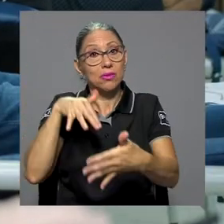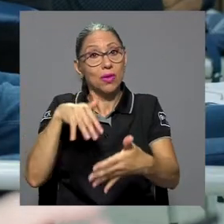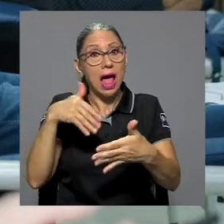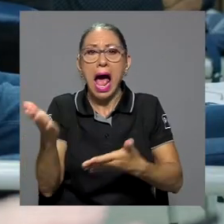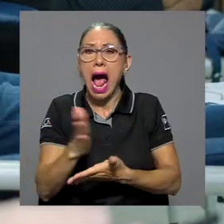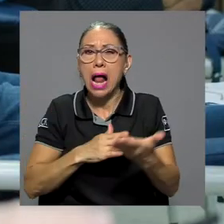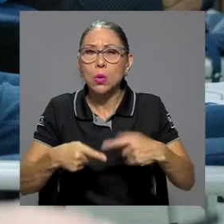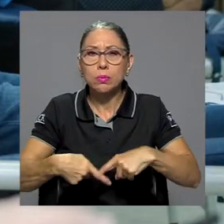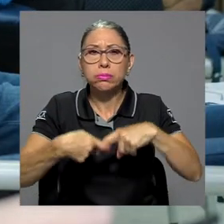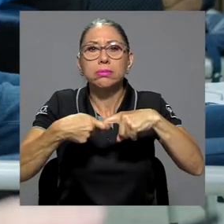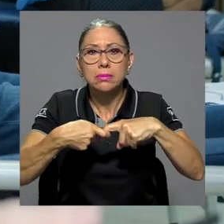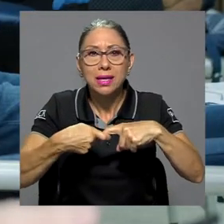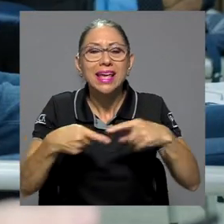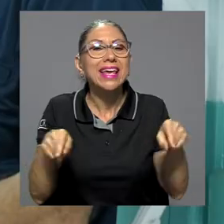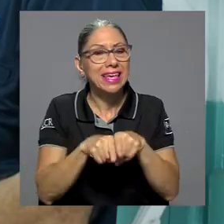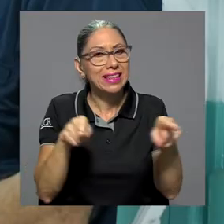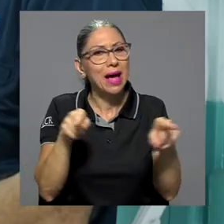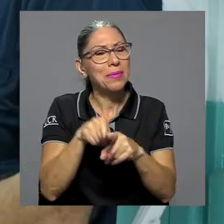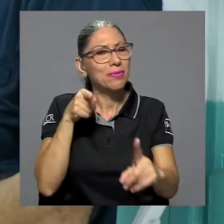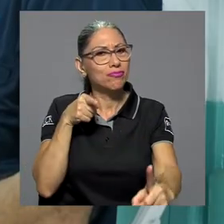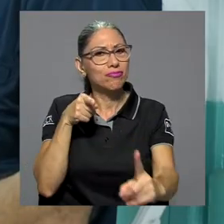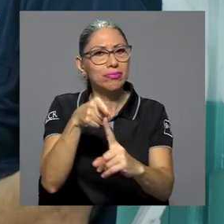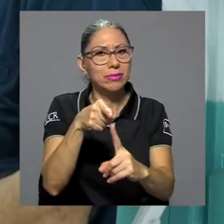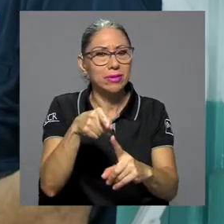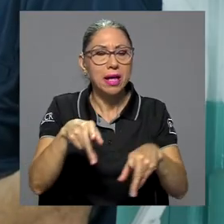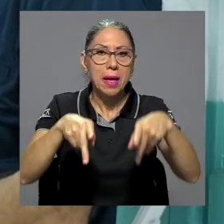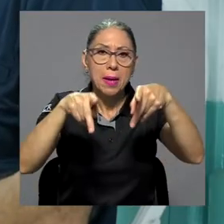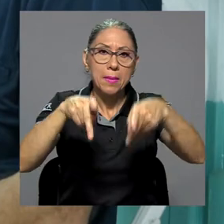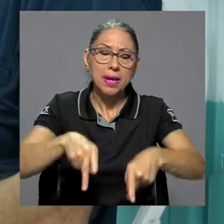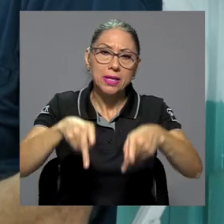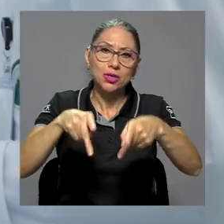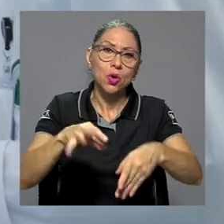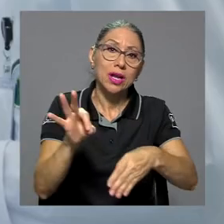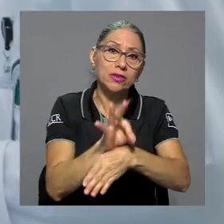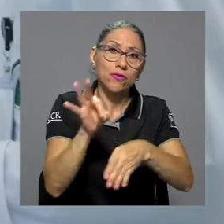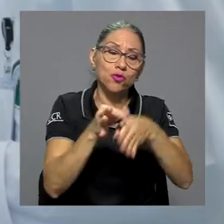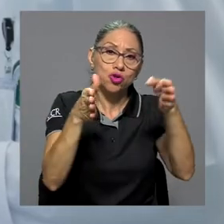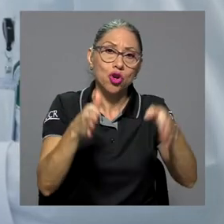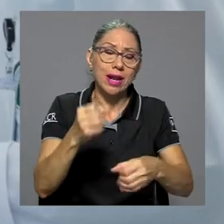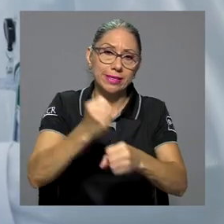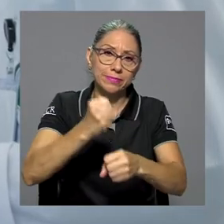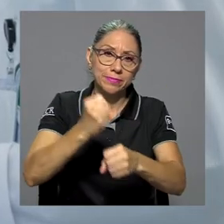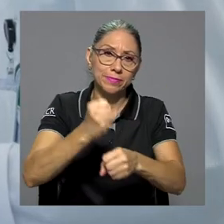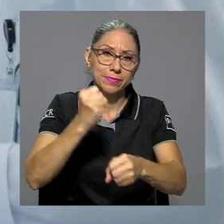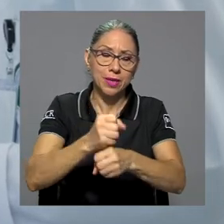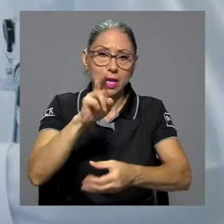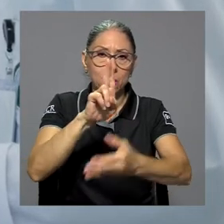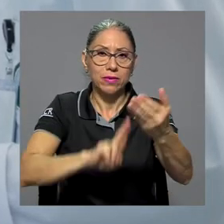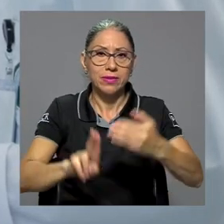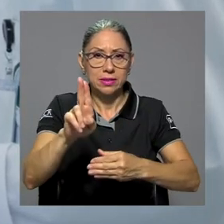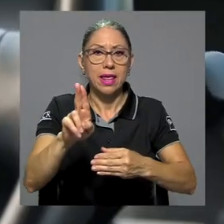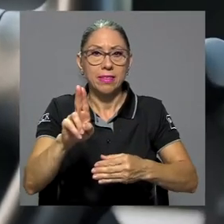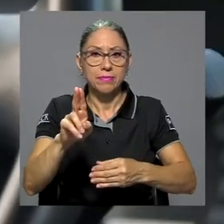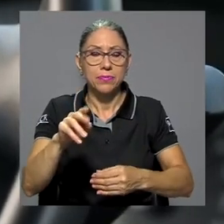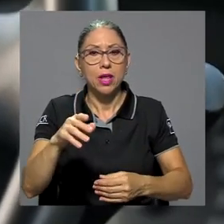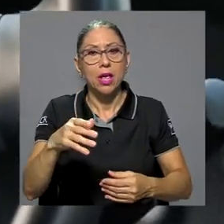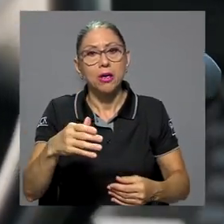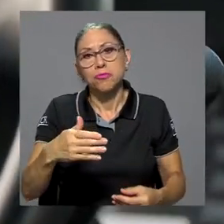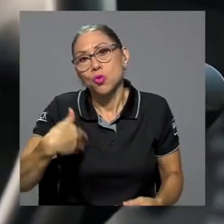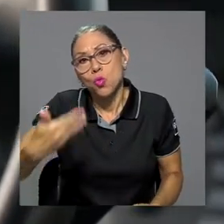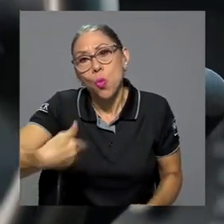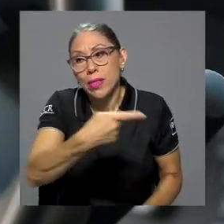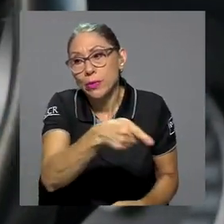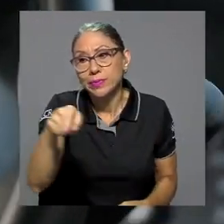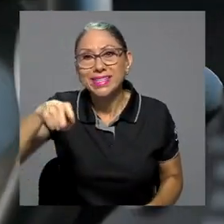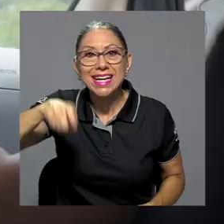pendiente y también dirigido al personal funcionario de la universidad, básicamente cuando requieren